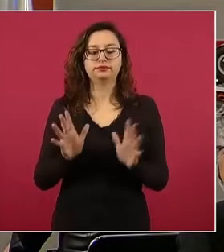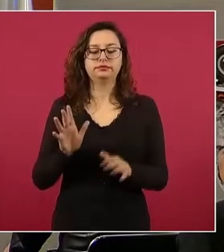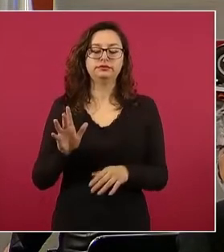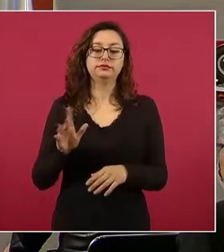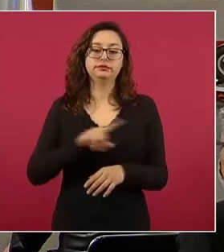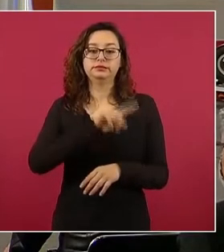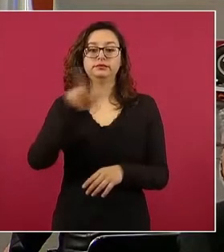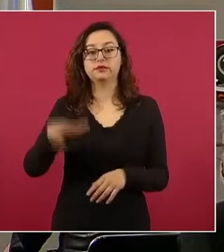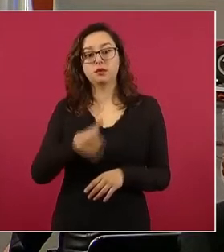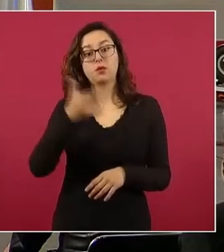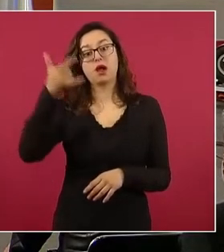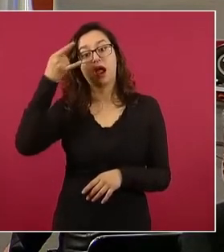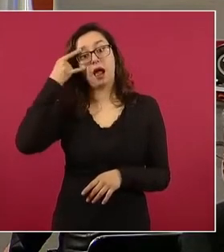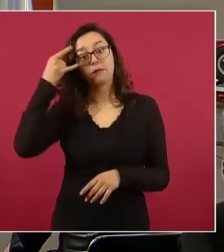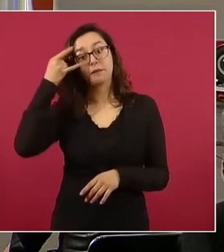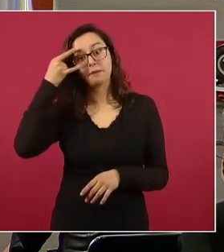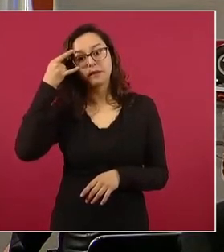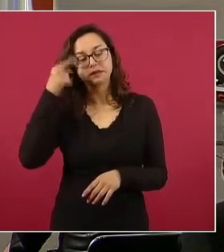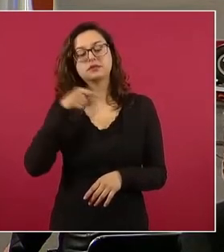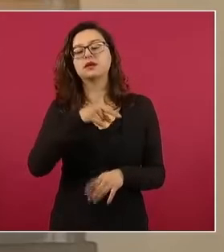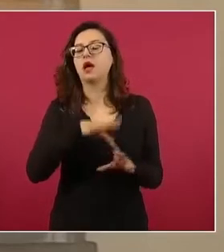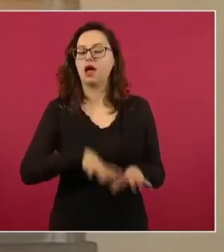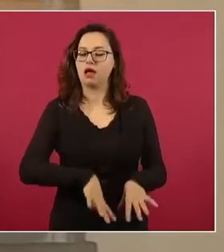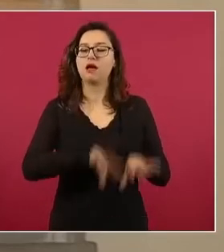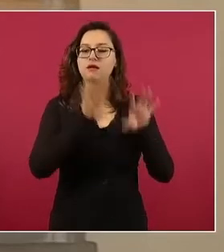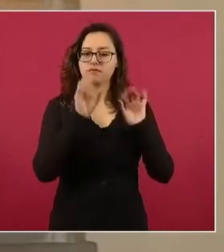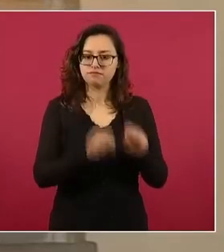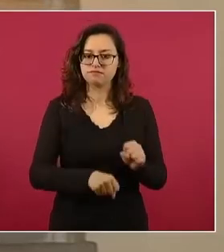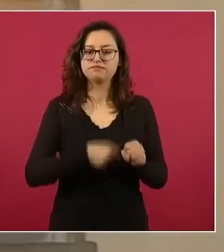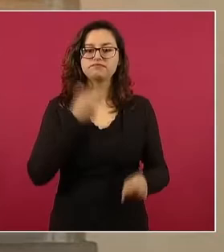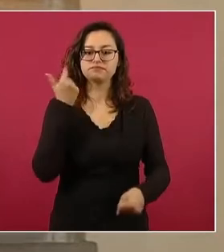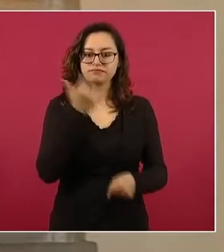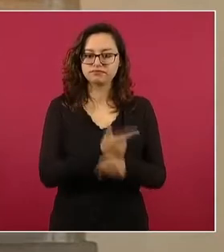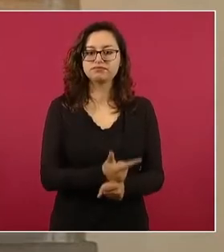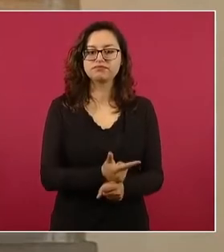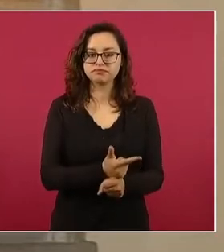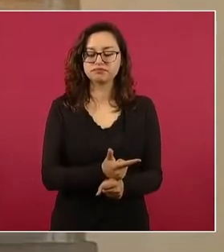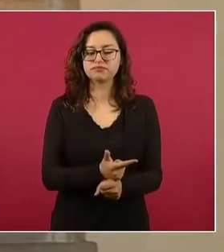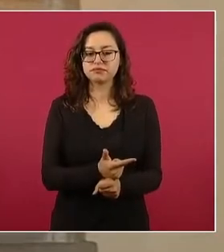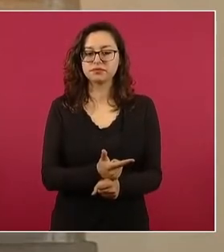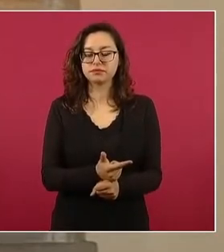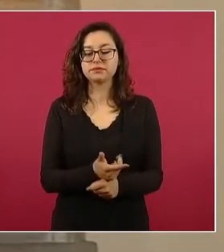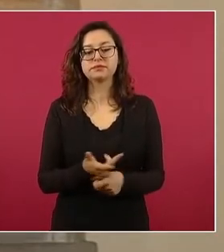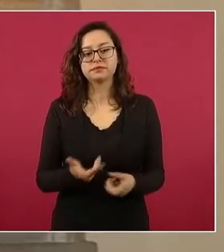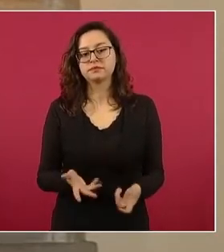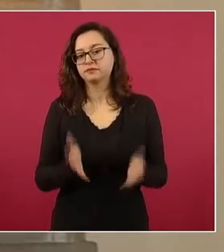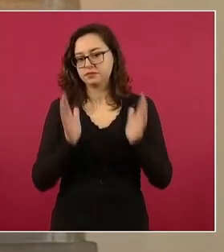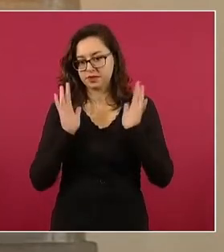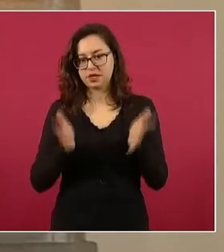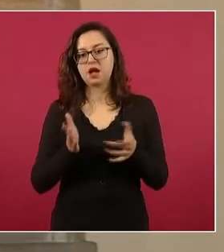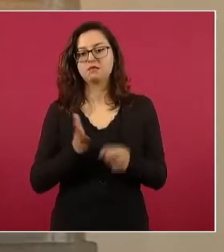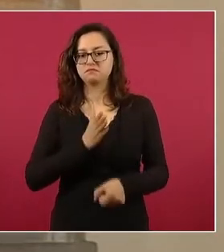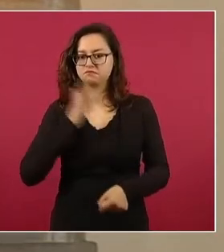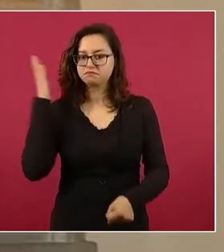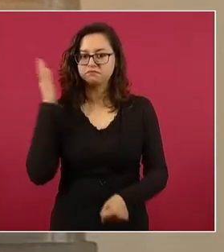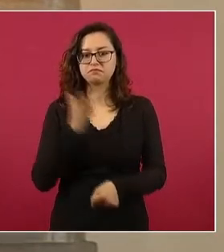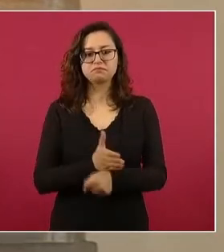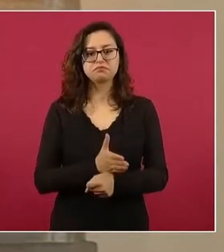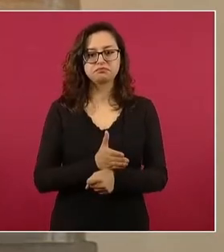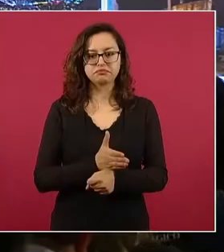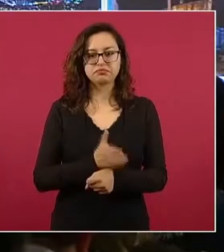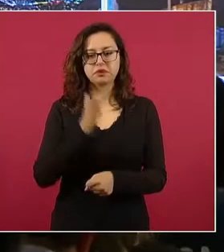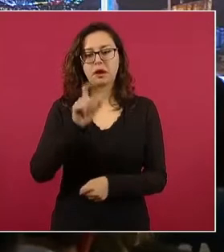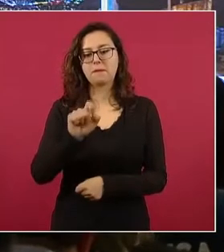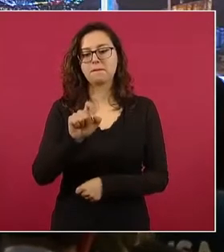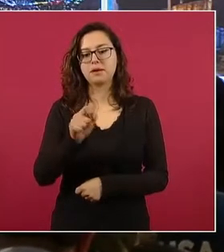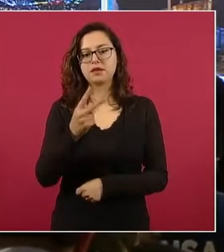en una operación que se realizó en aquella entidad y finalmente ya fue condenado el pasado 8 de julio